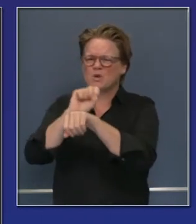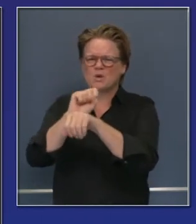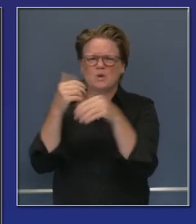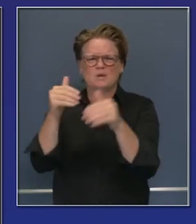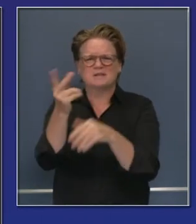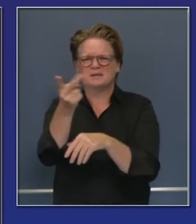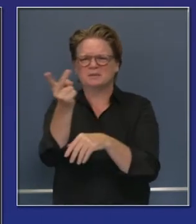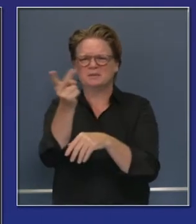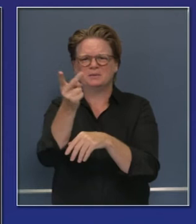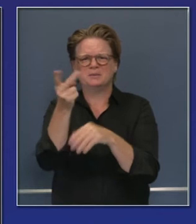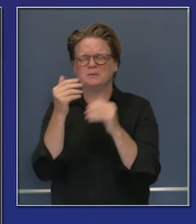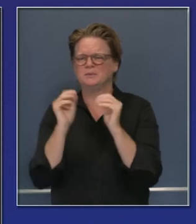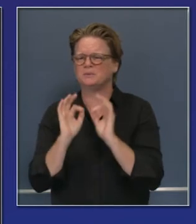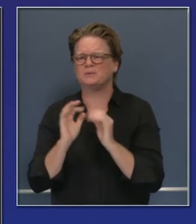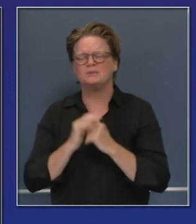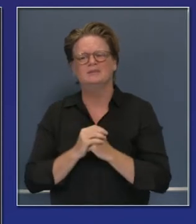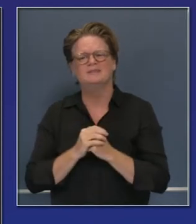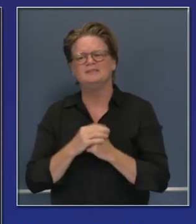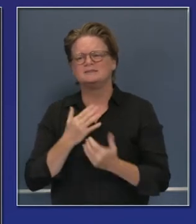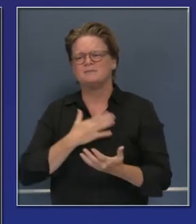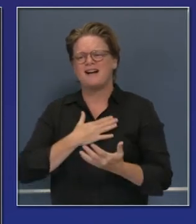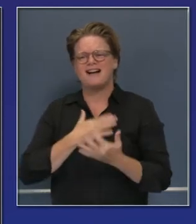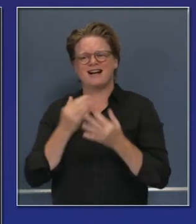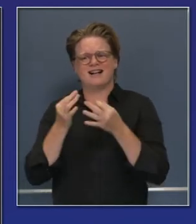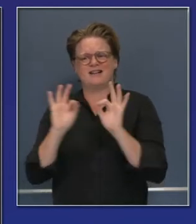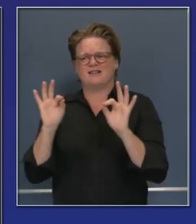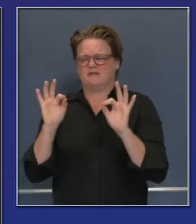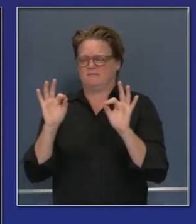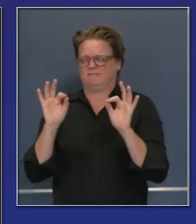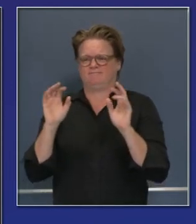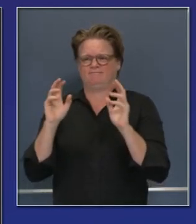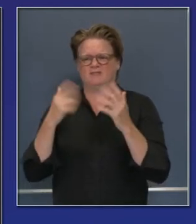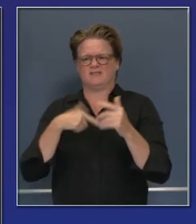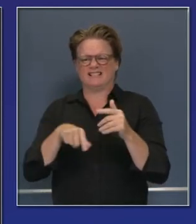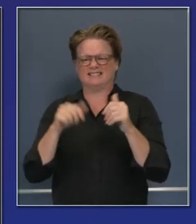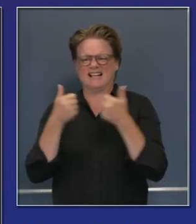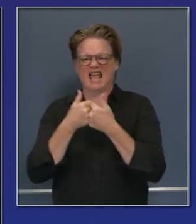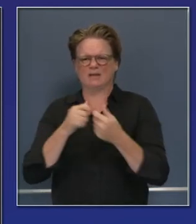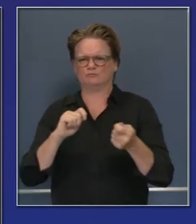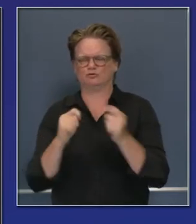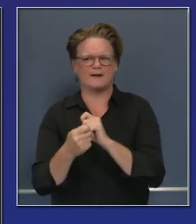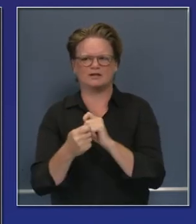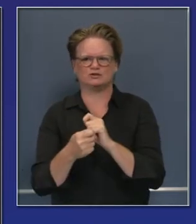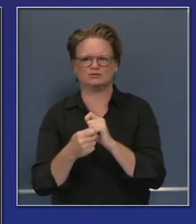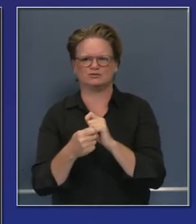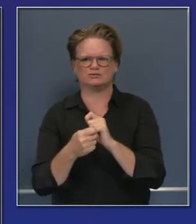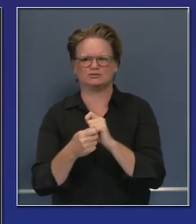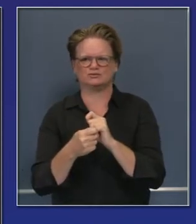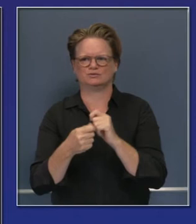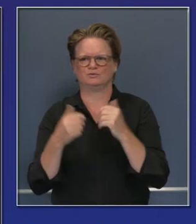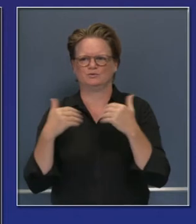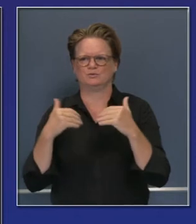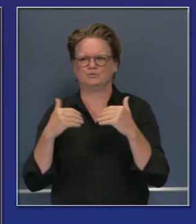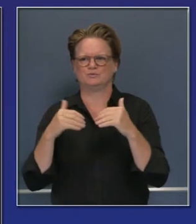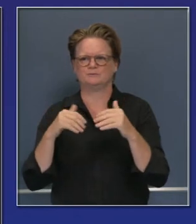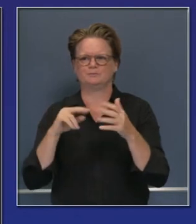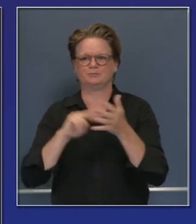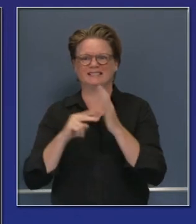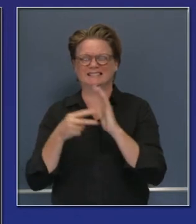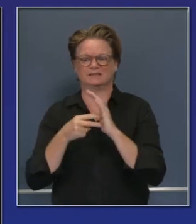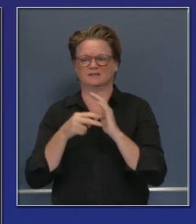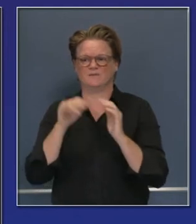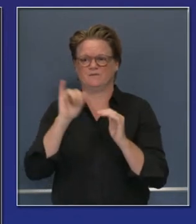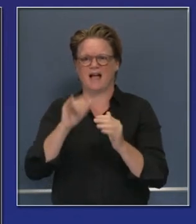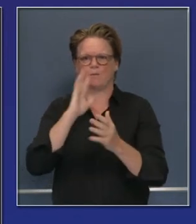el fondo y no son mencionados. Está la frase que dicen en inglés Game Changer, algo que cambia el juego. No me